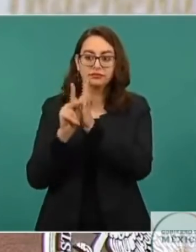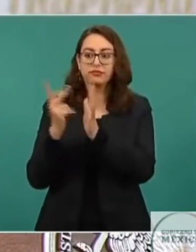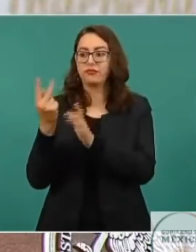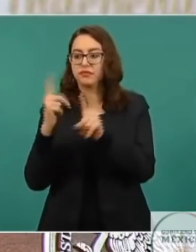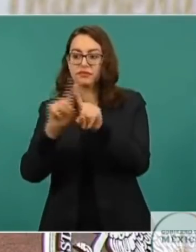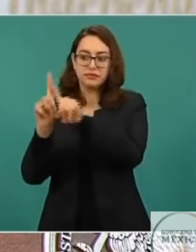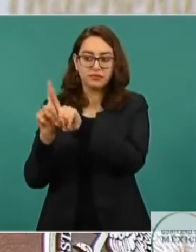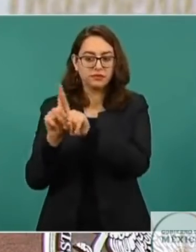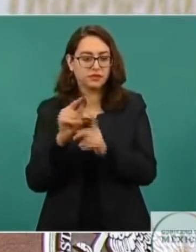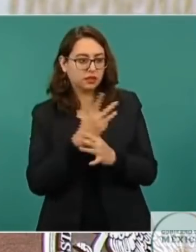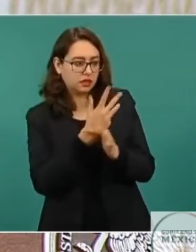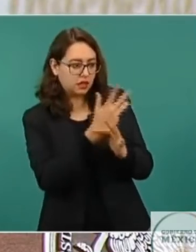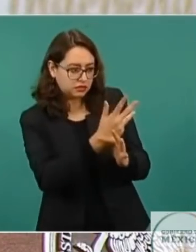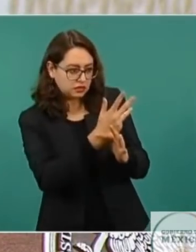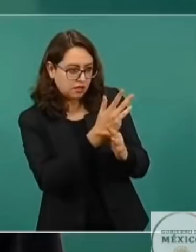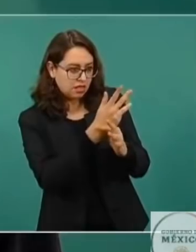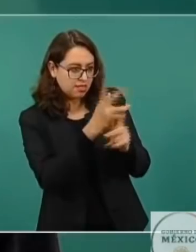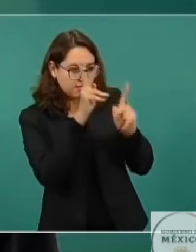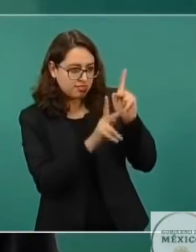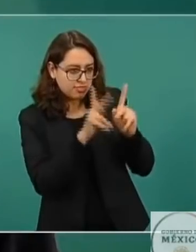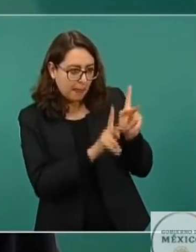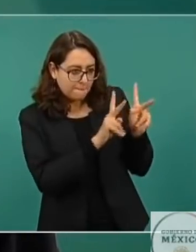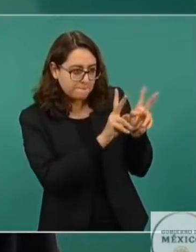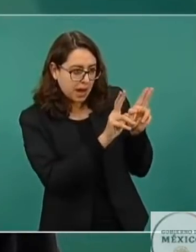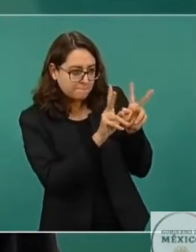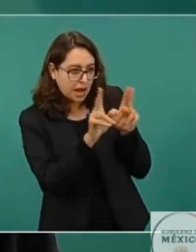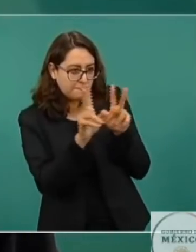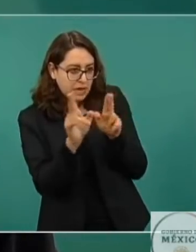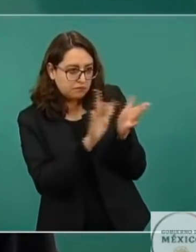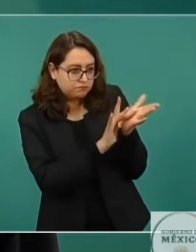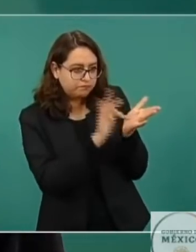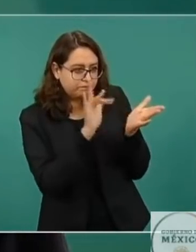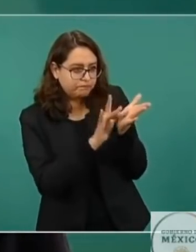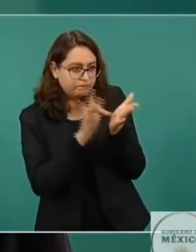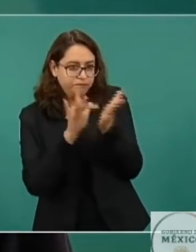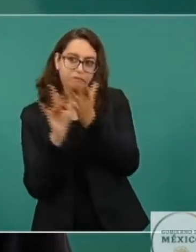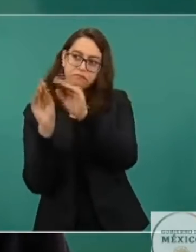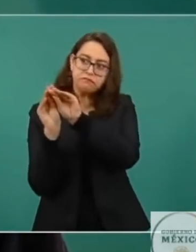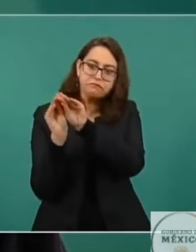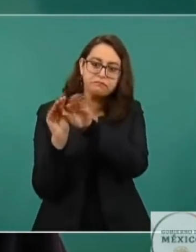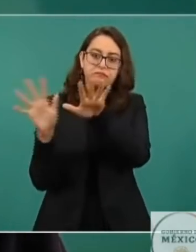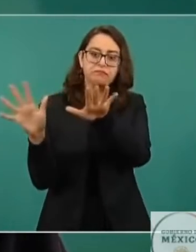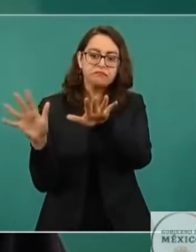en los medios de México y del mundo